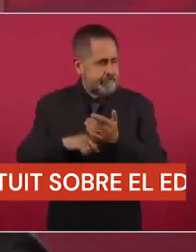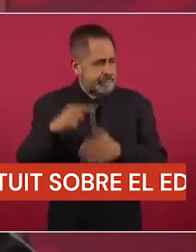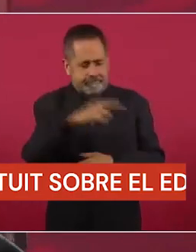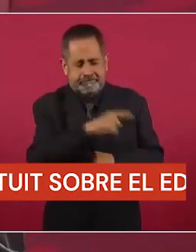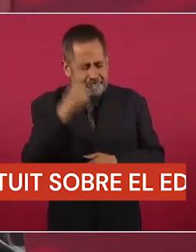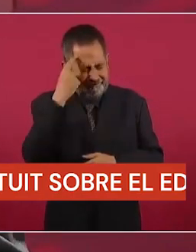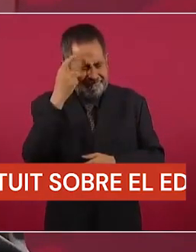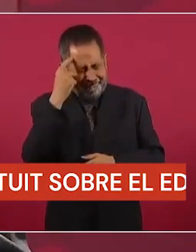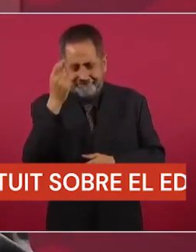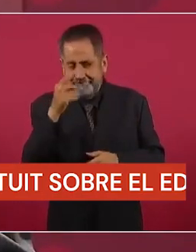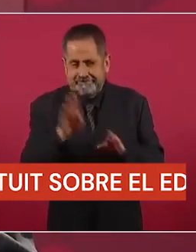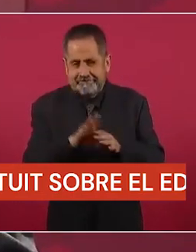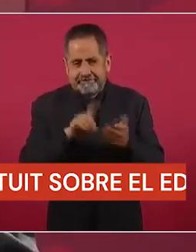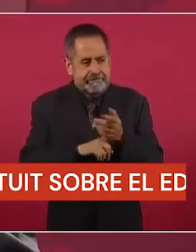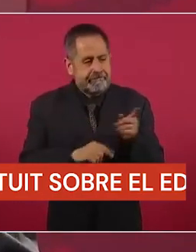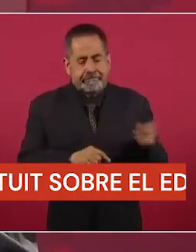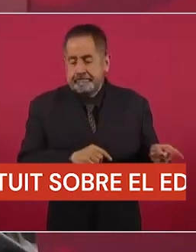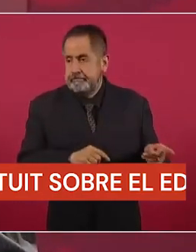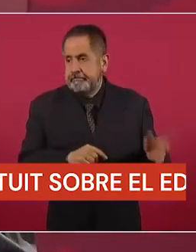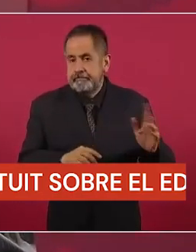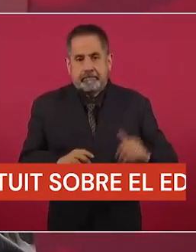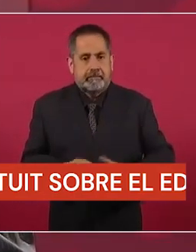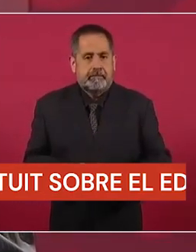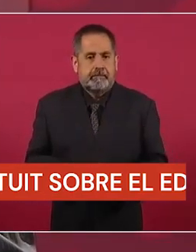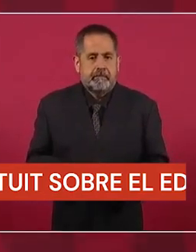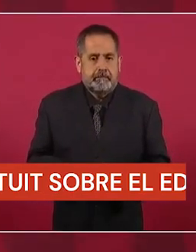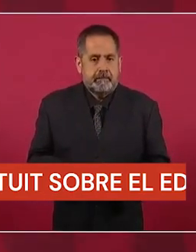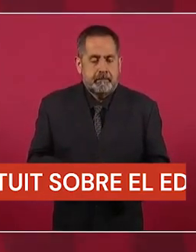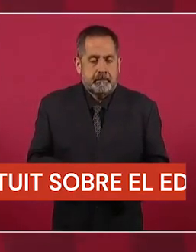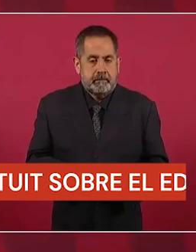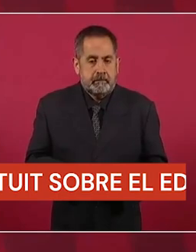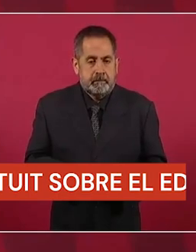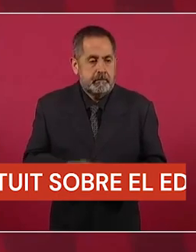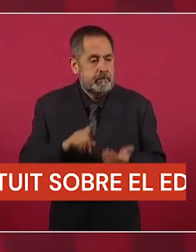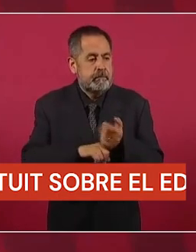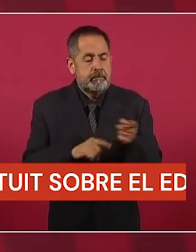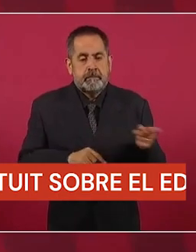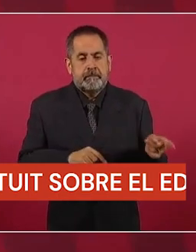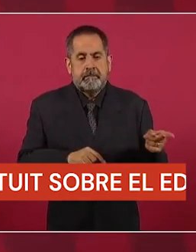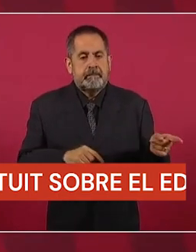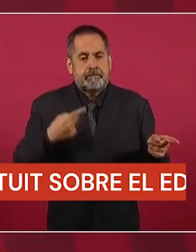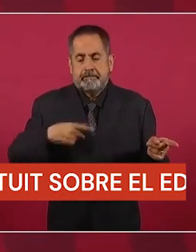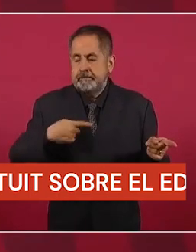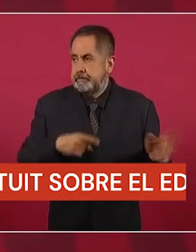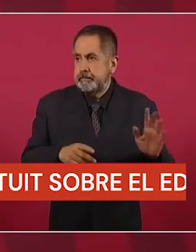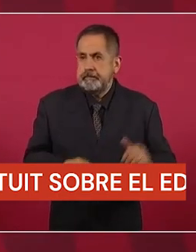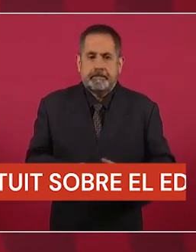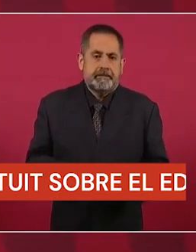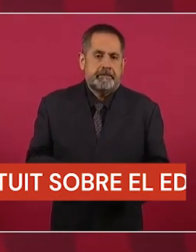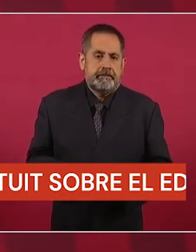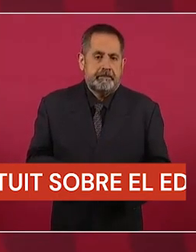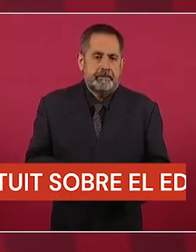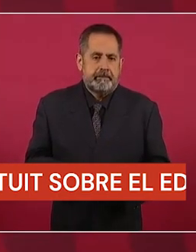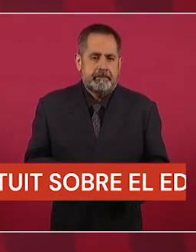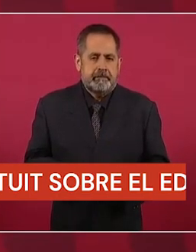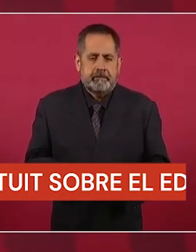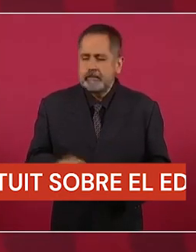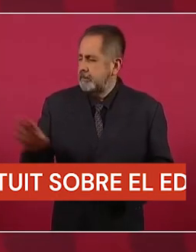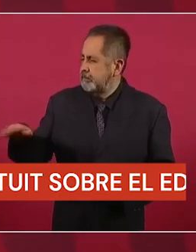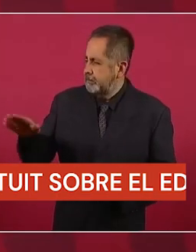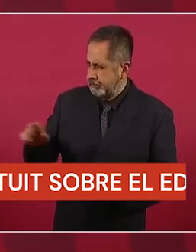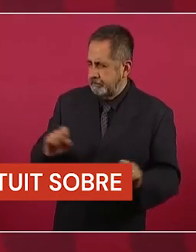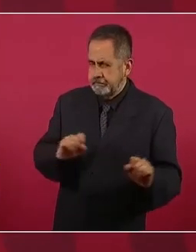conservadora de estos personajes, me gustaría que